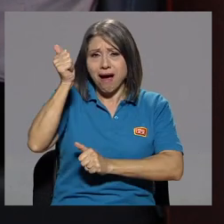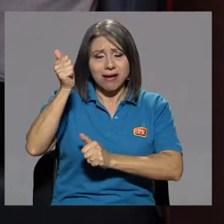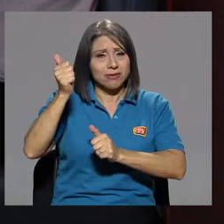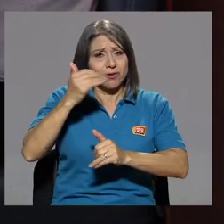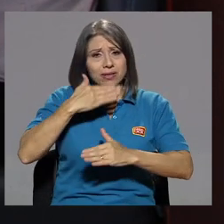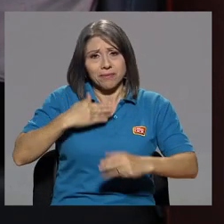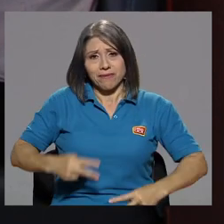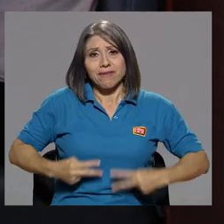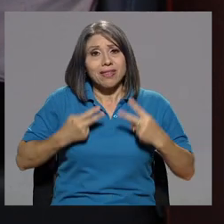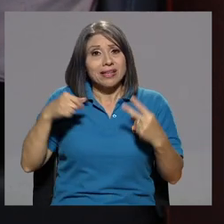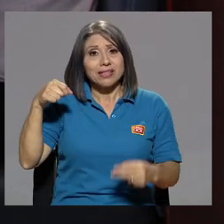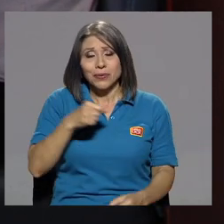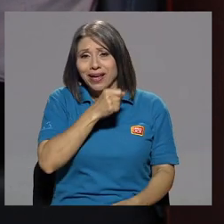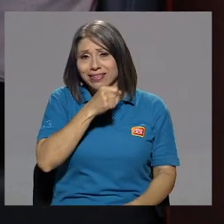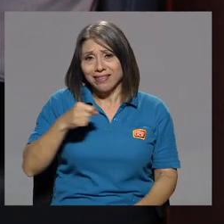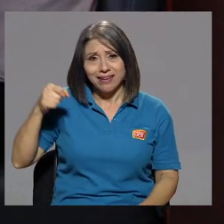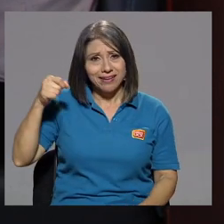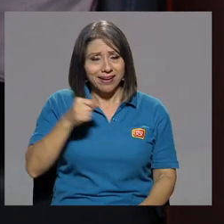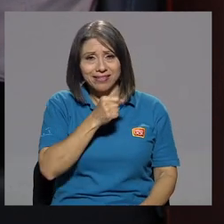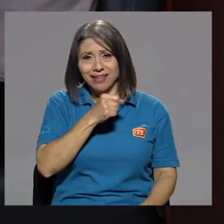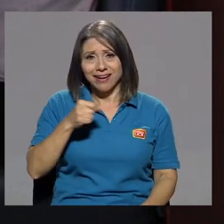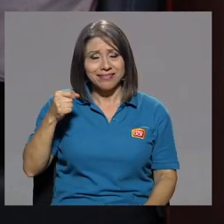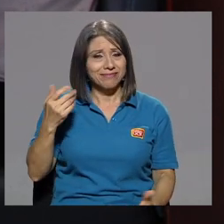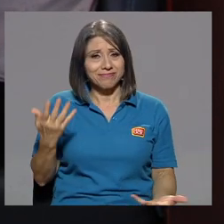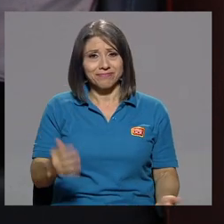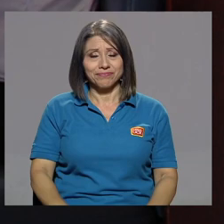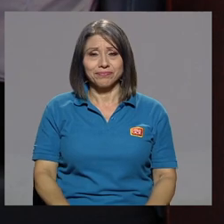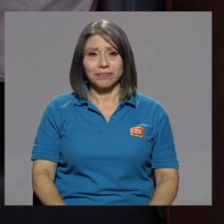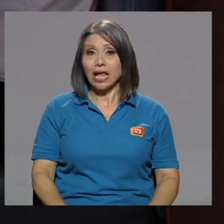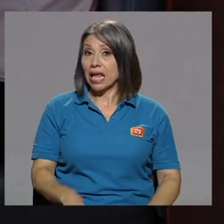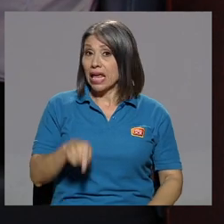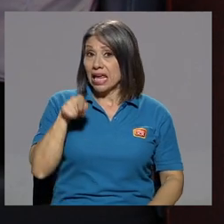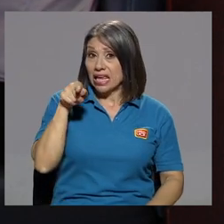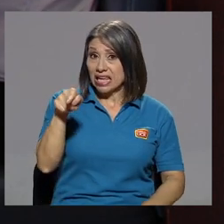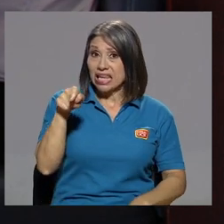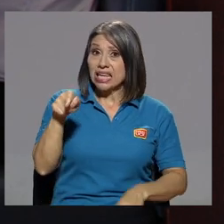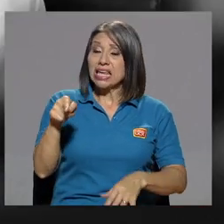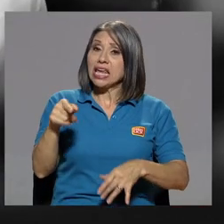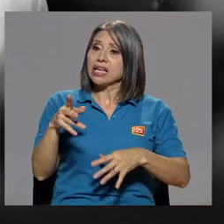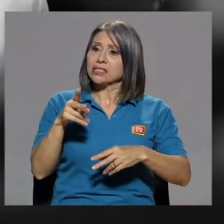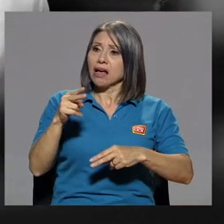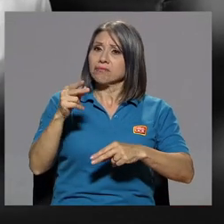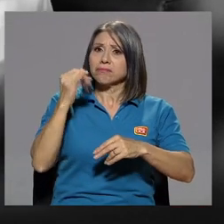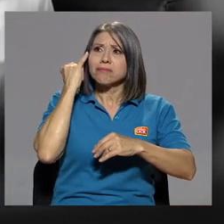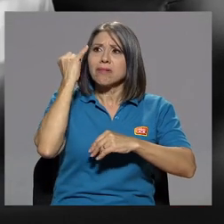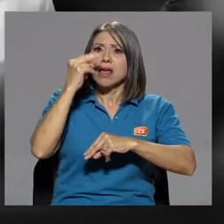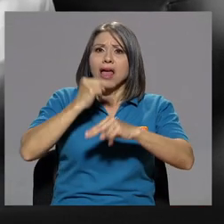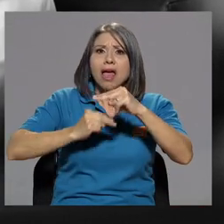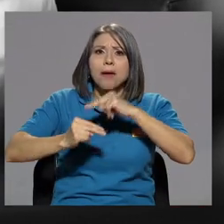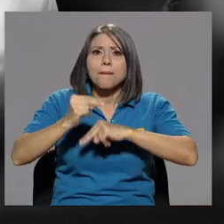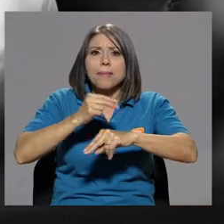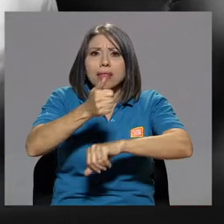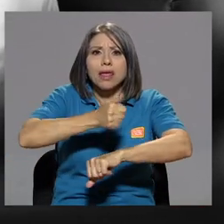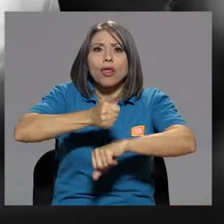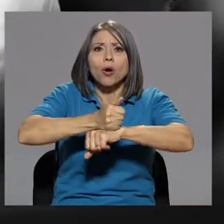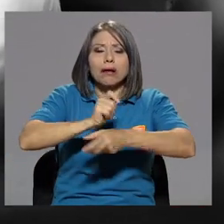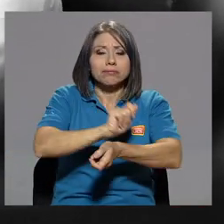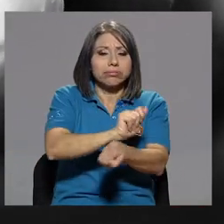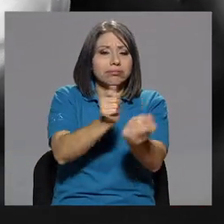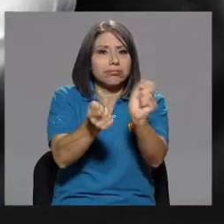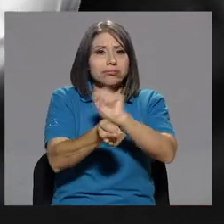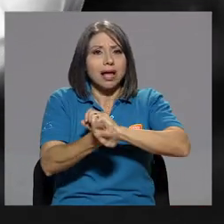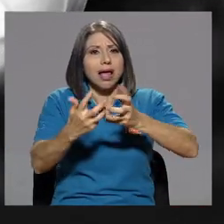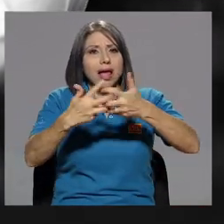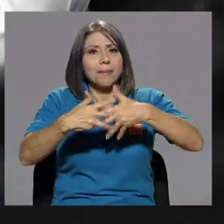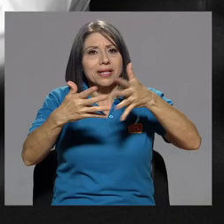ha sido cantar, cantar. Y cómo esa faceta emprendedora se convirtió en empresaria, porque usted también